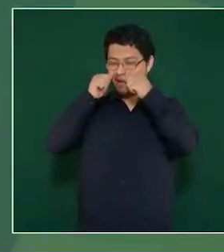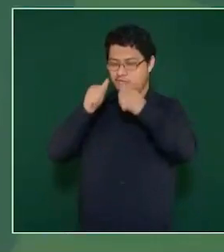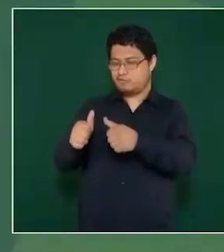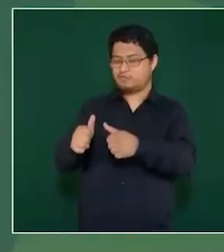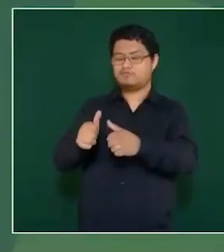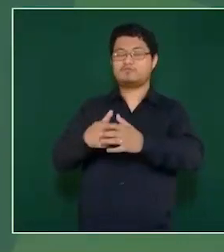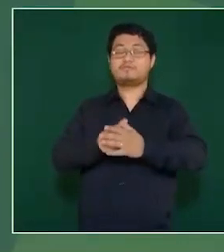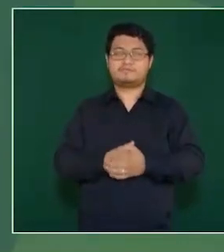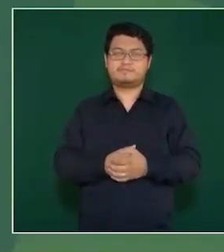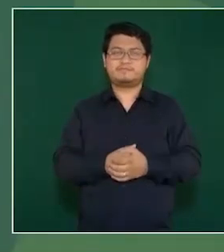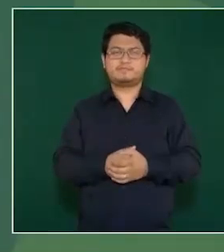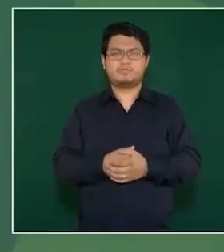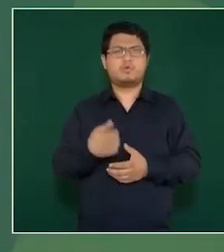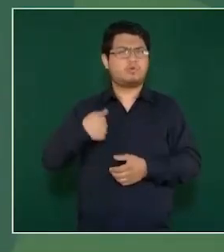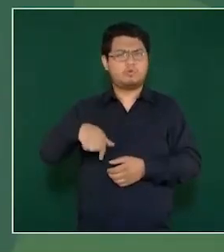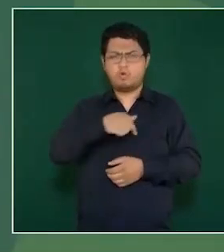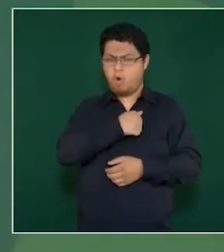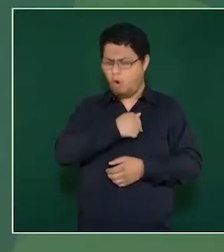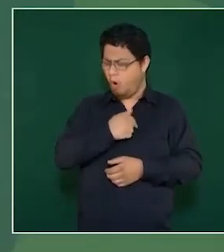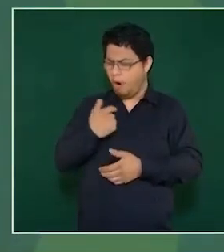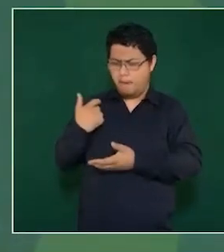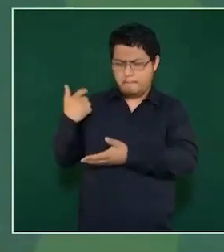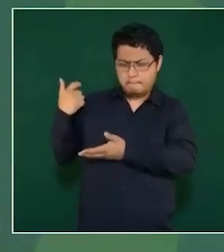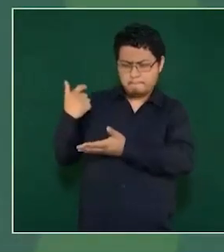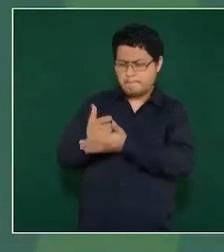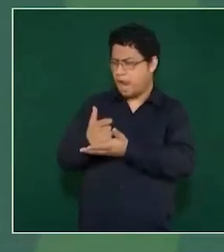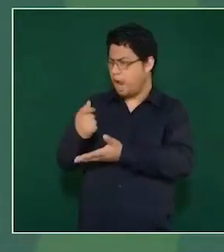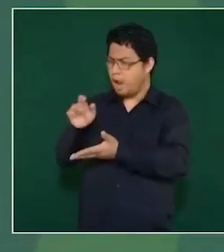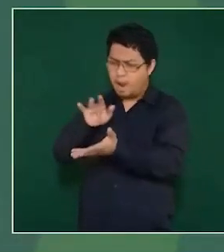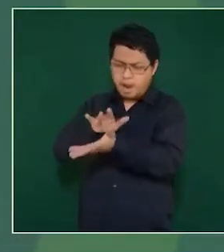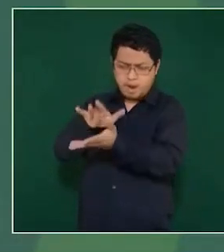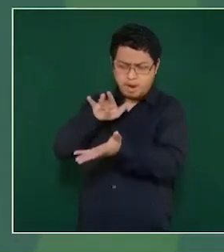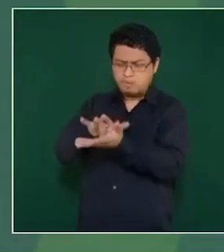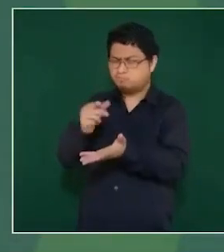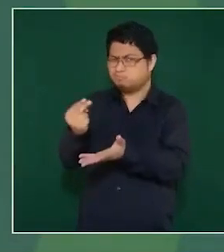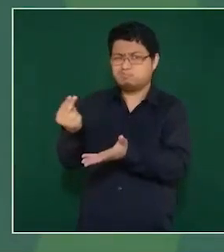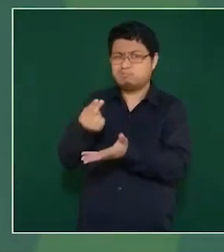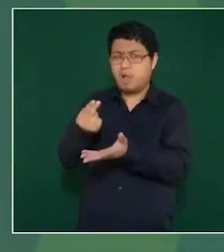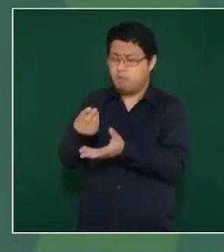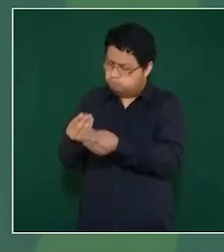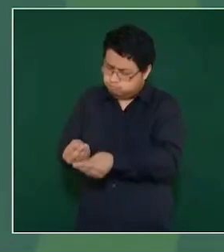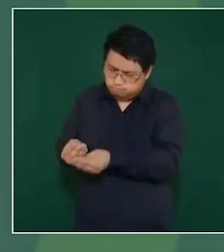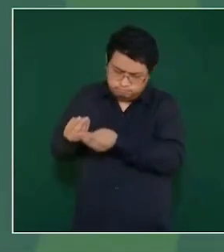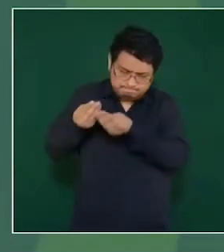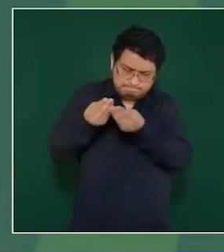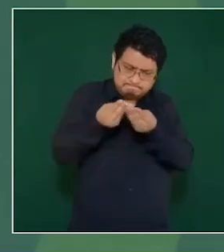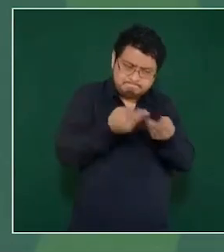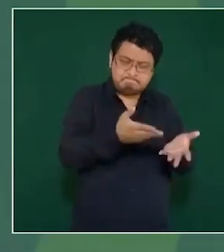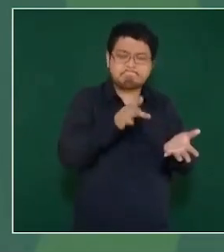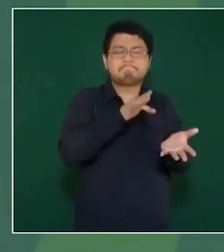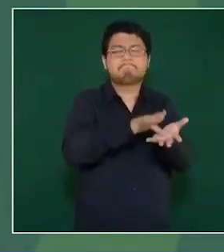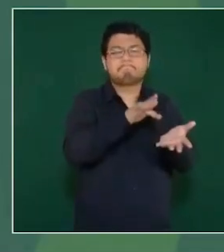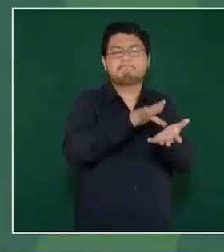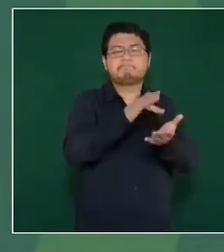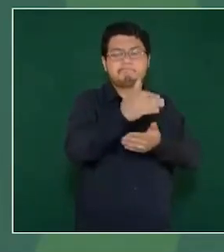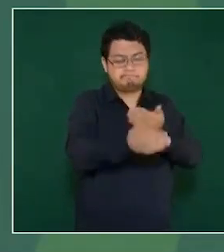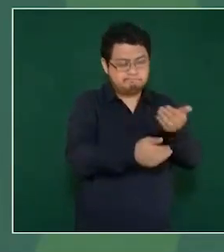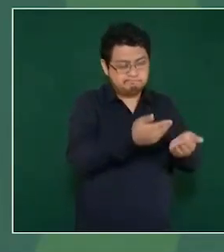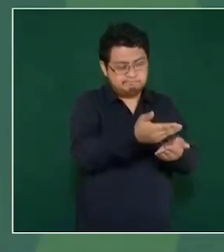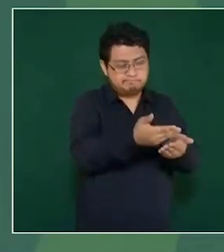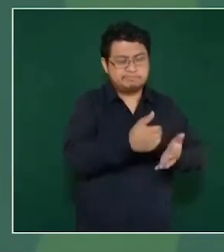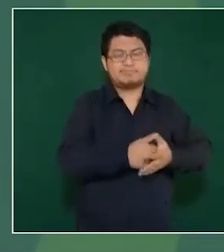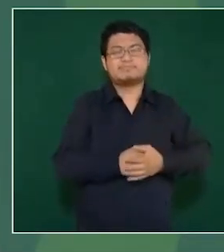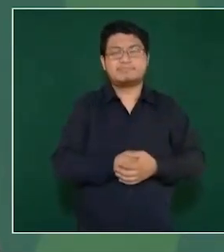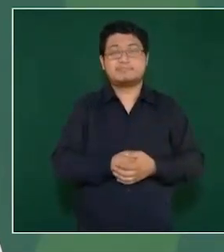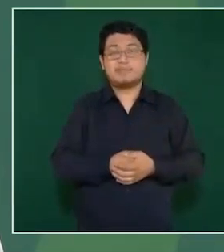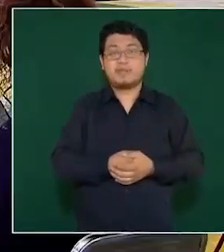Estamos destinando todos los recursos necesarios con este propósito. Por eso vamos